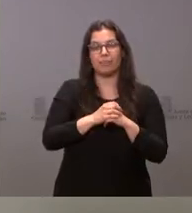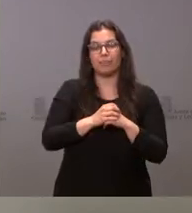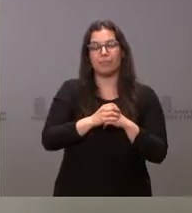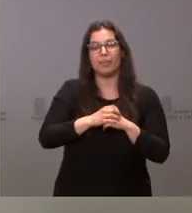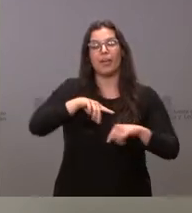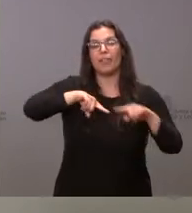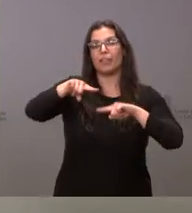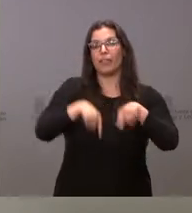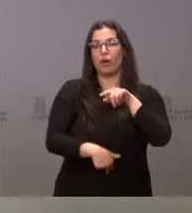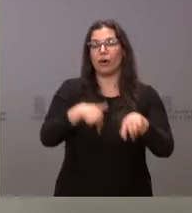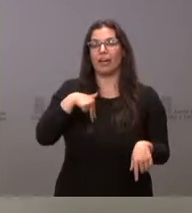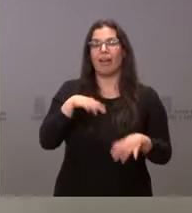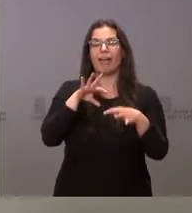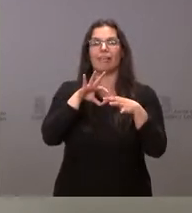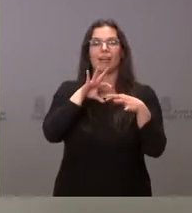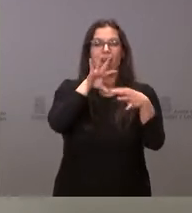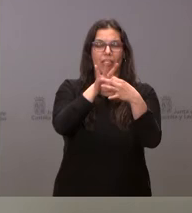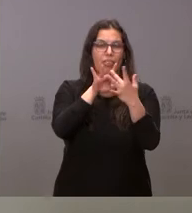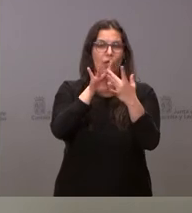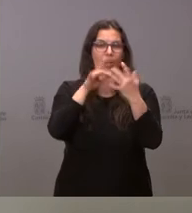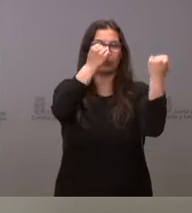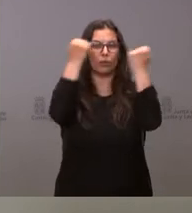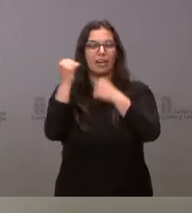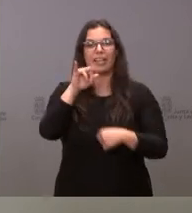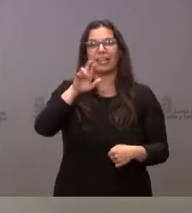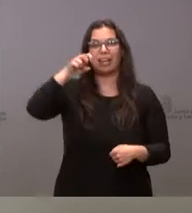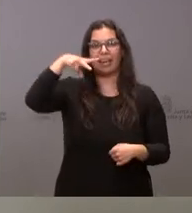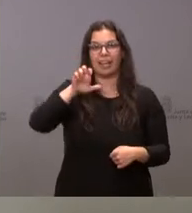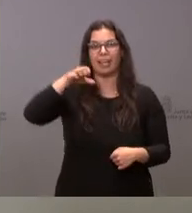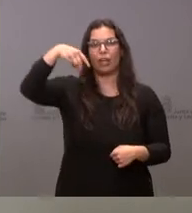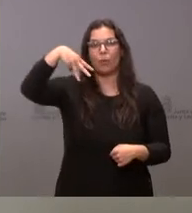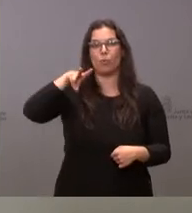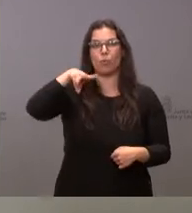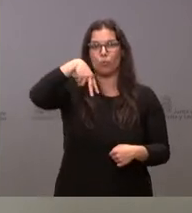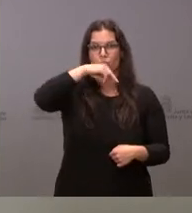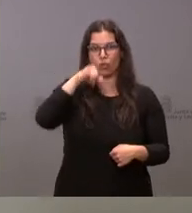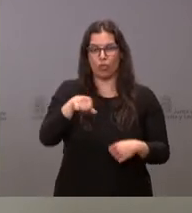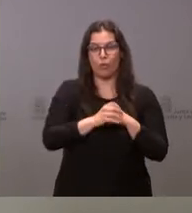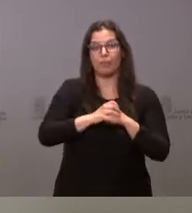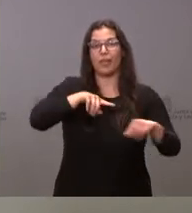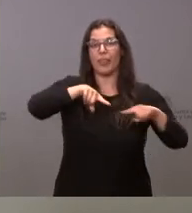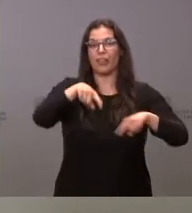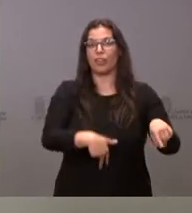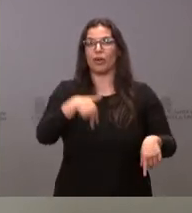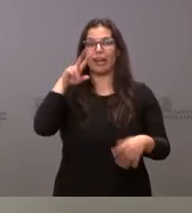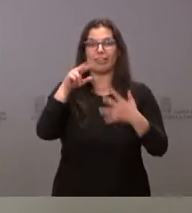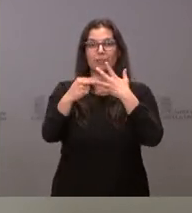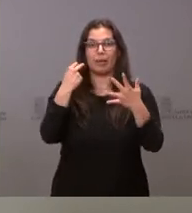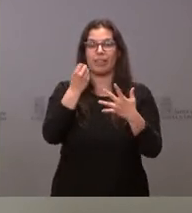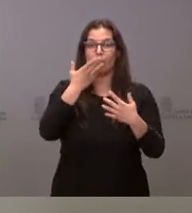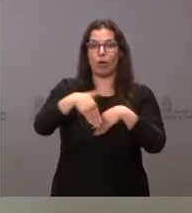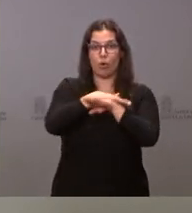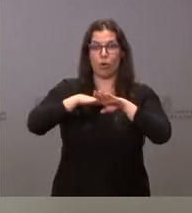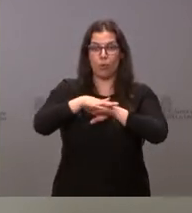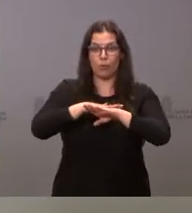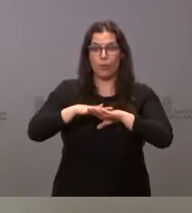Dirección general de Relaciones Institucionales, Irene Muñoz Vicente. Dirección general de Transparencia y Buen Gobierno,